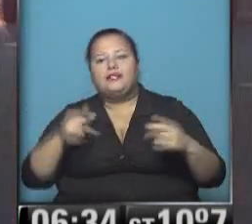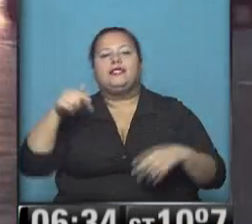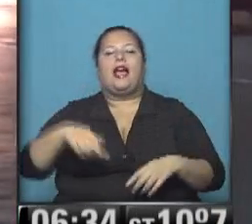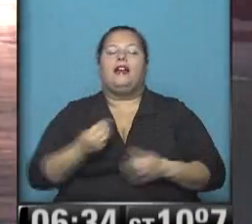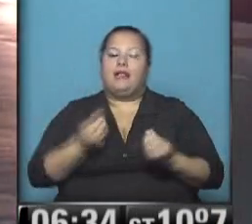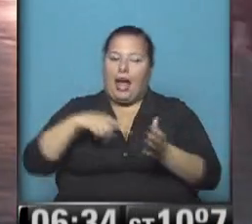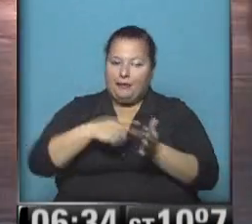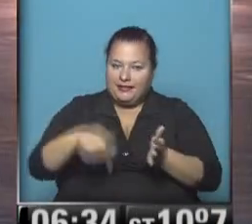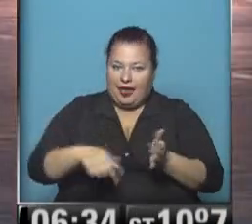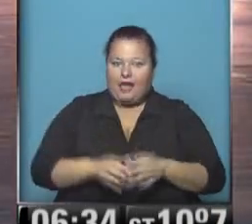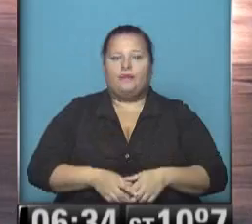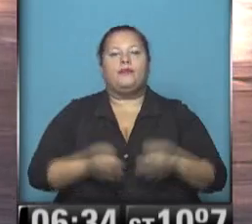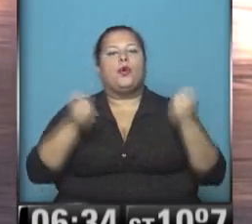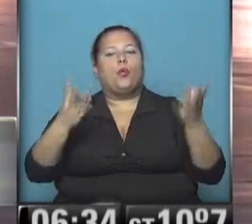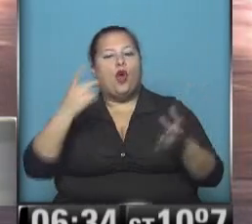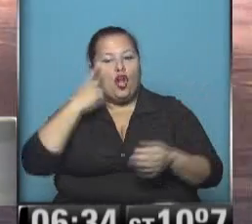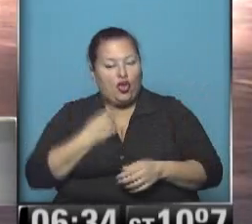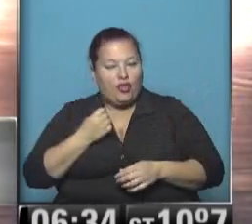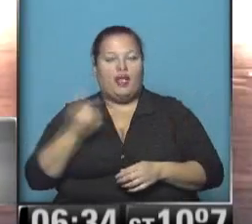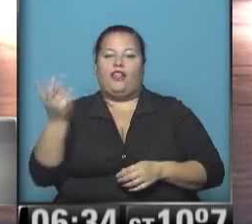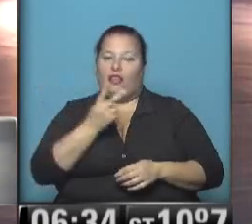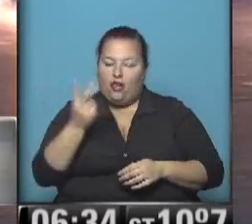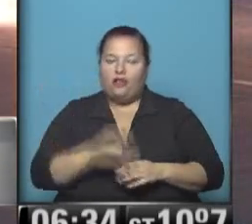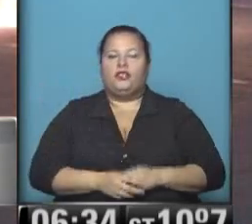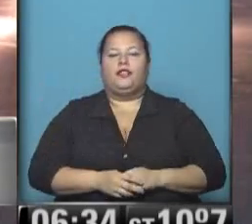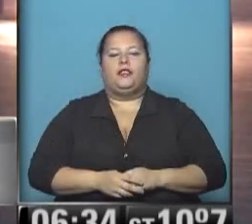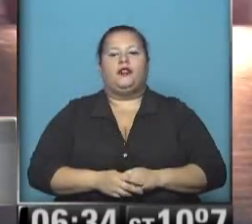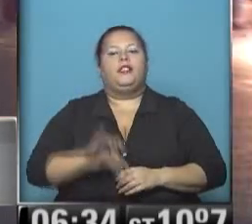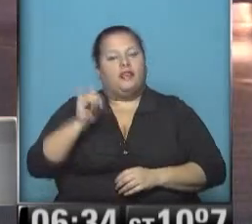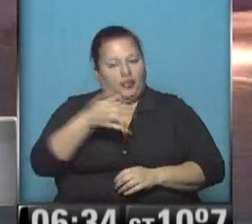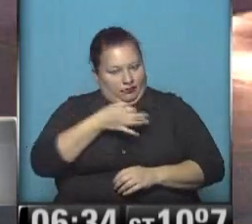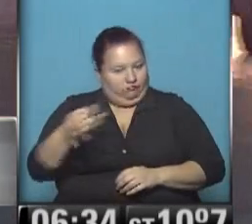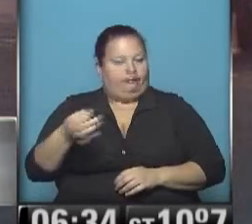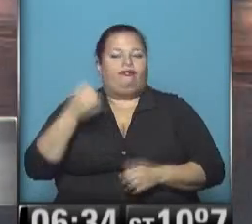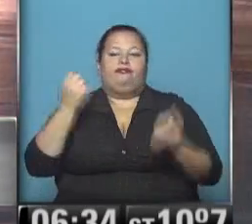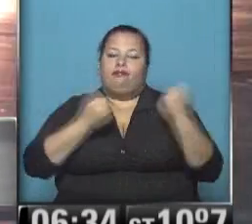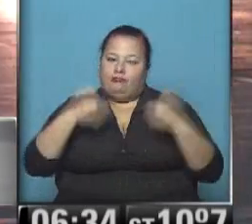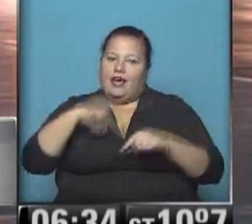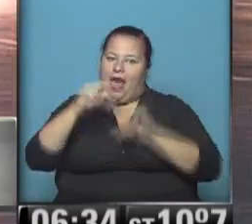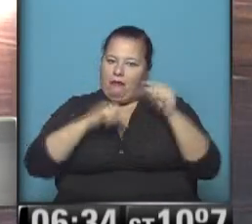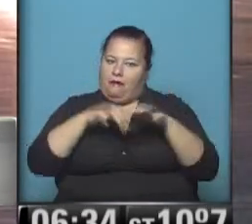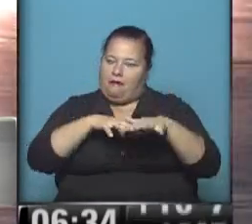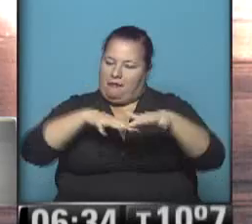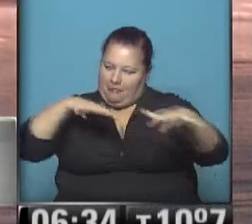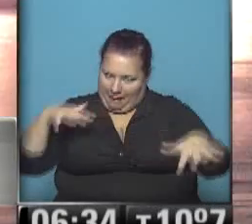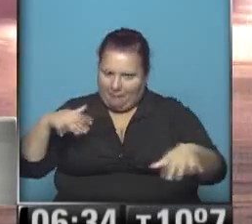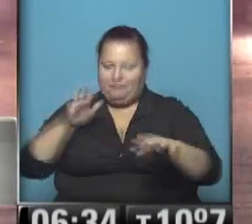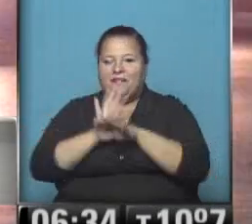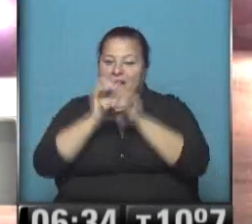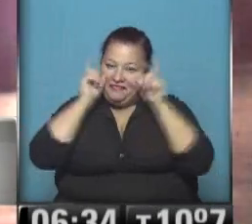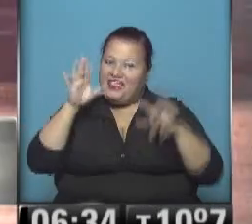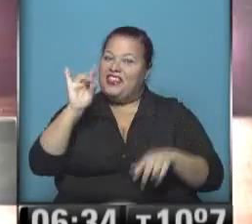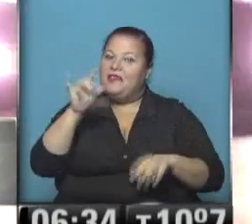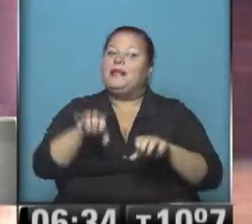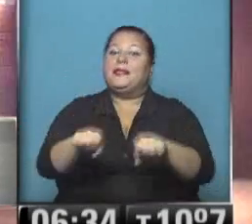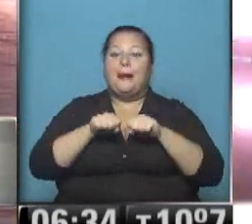Federal Muy buenos días Karina, buenos días Gabriela Sí, el tránsito se va despertando, le cuesta despertarse porque